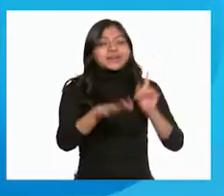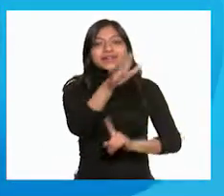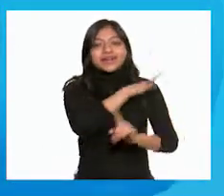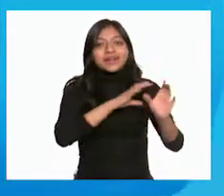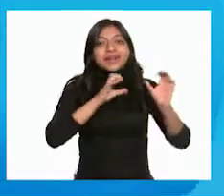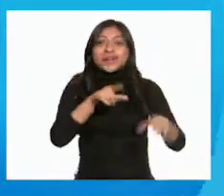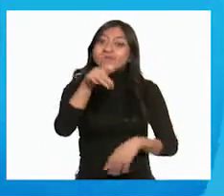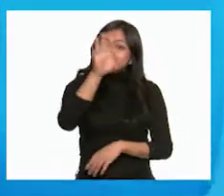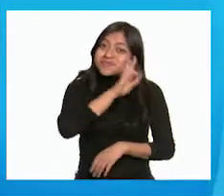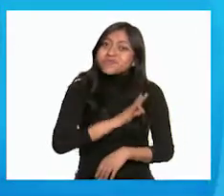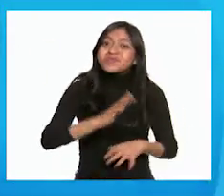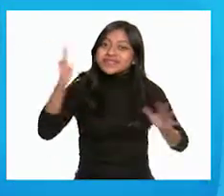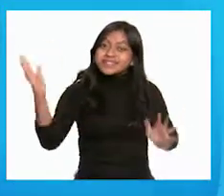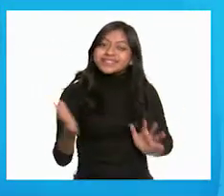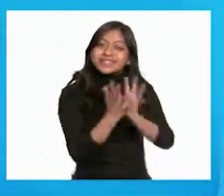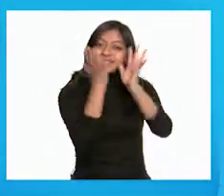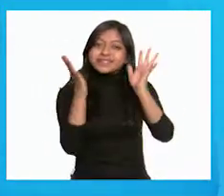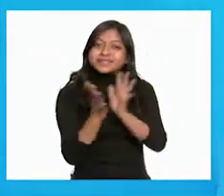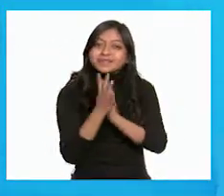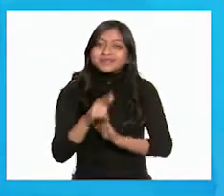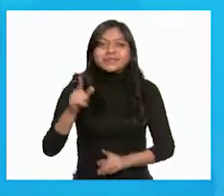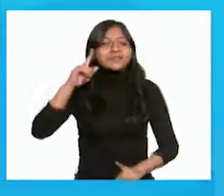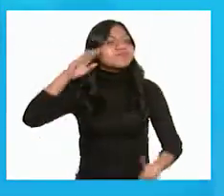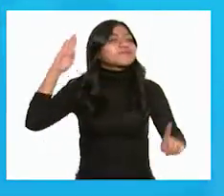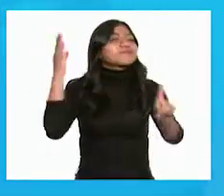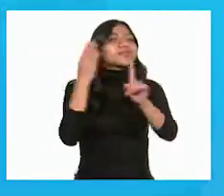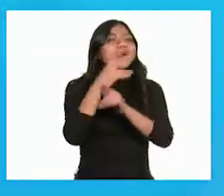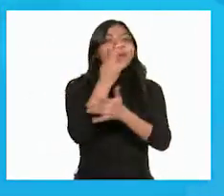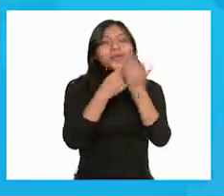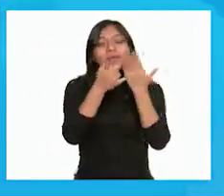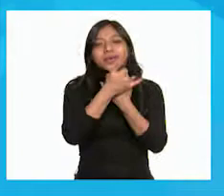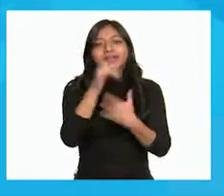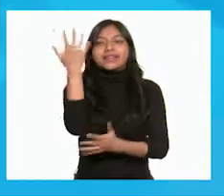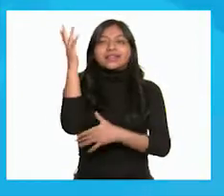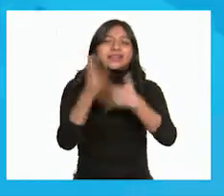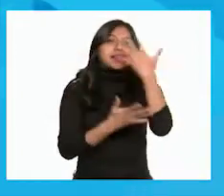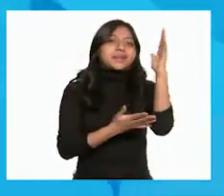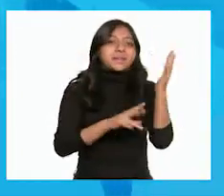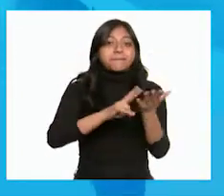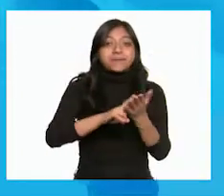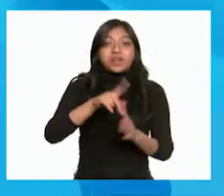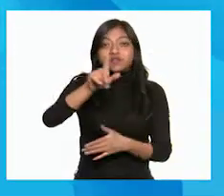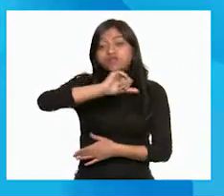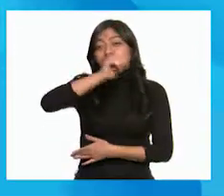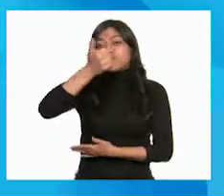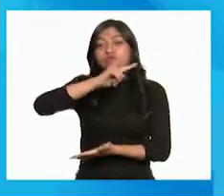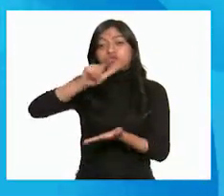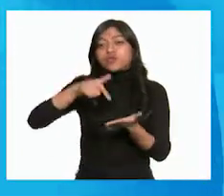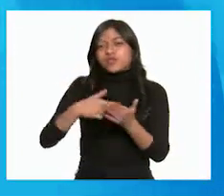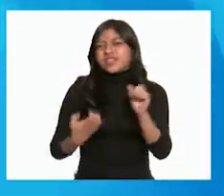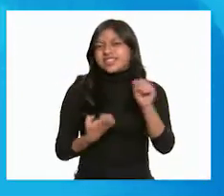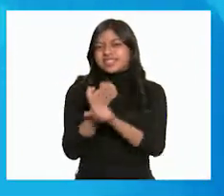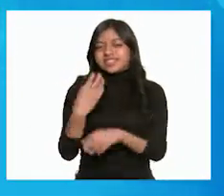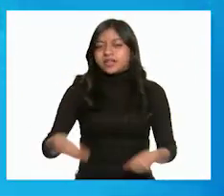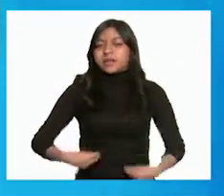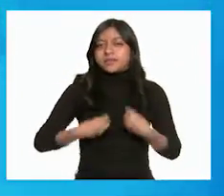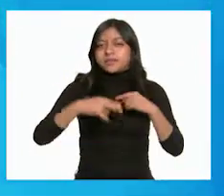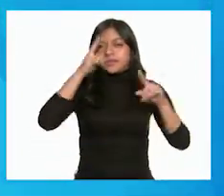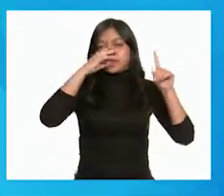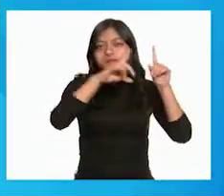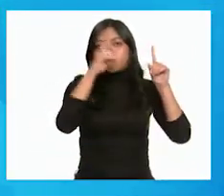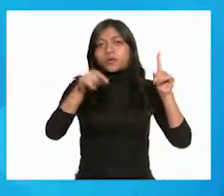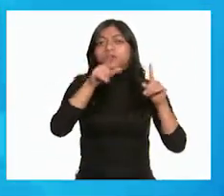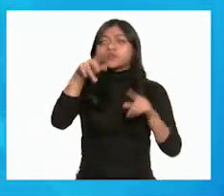y ustedes pueden ser parte de este reto verde. Si vives en otro estado de la república dile a tus